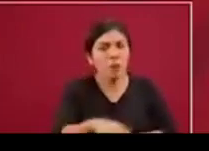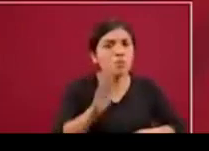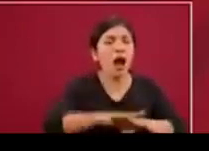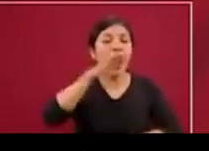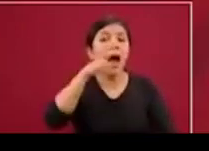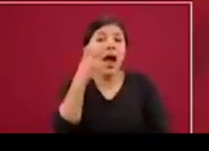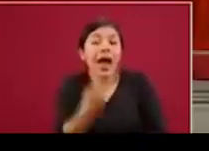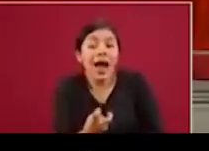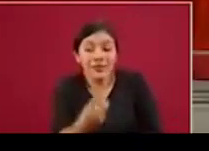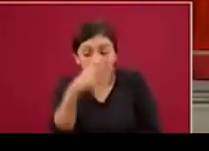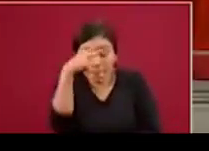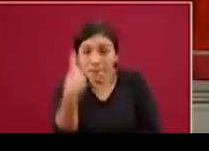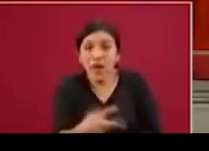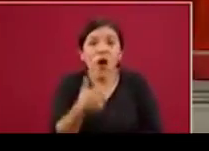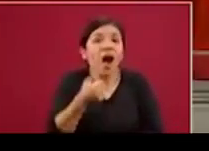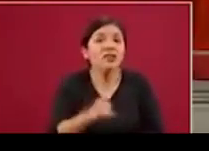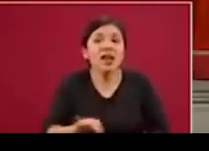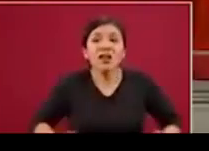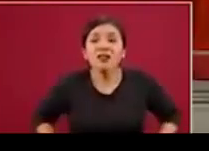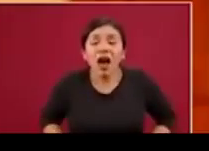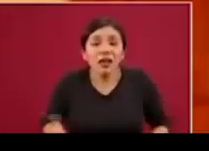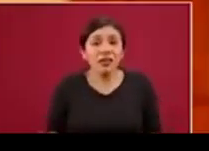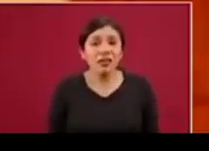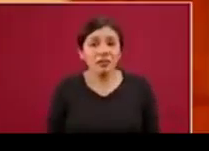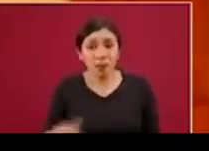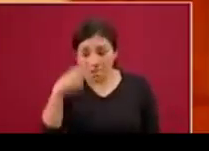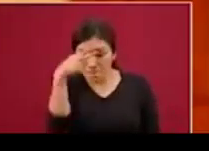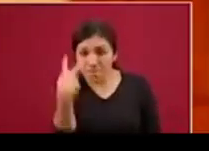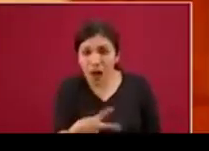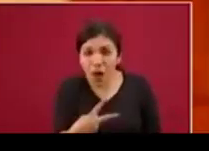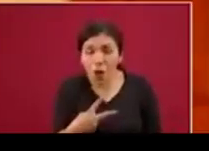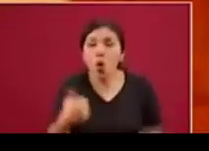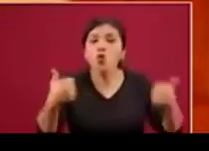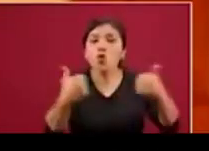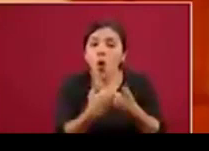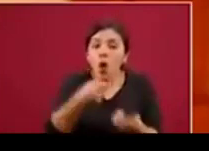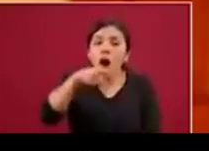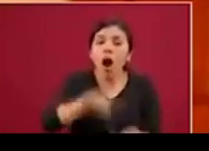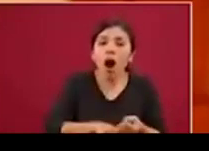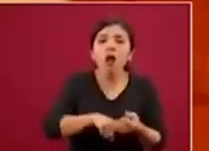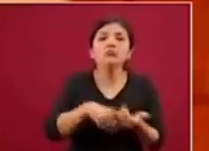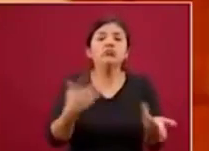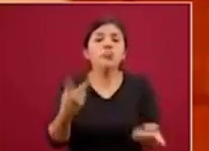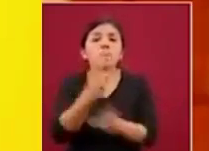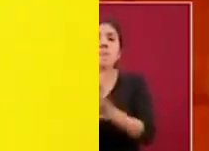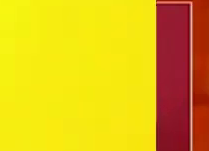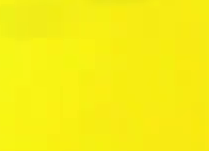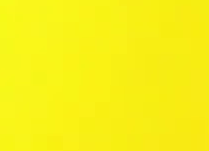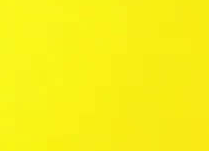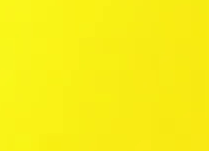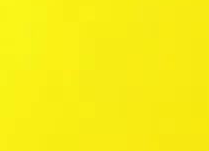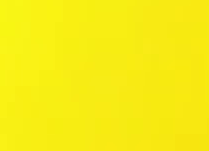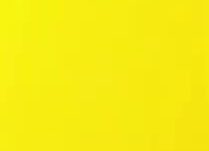Este es el México que tenemos, el México que nos produjeron con este tipo de productos.